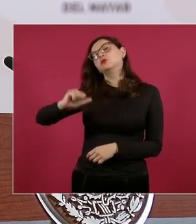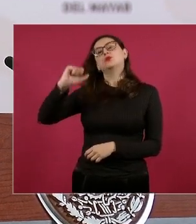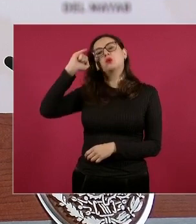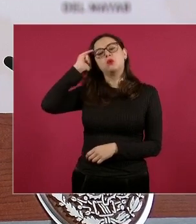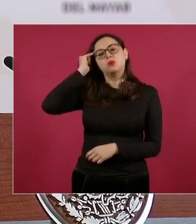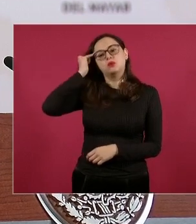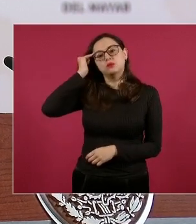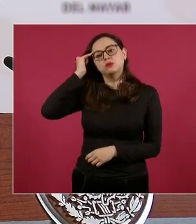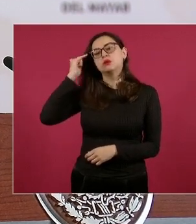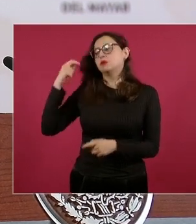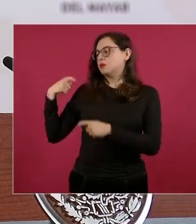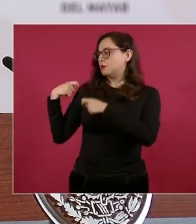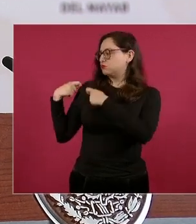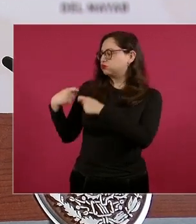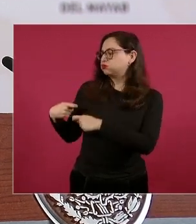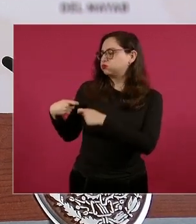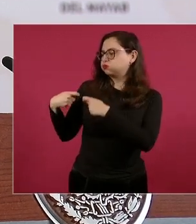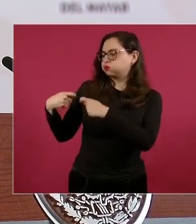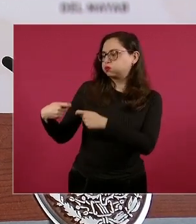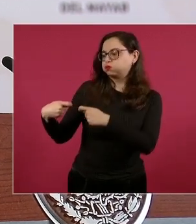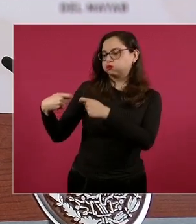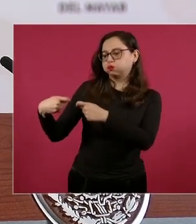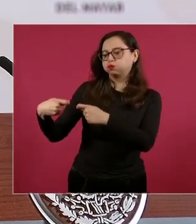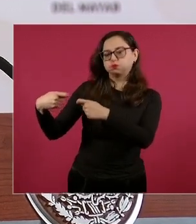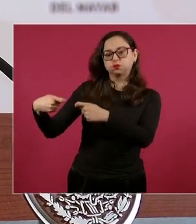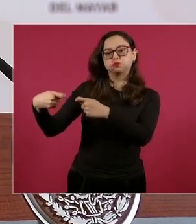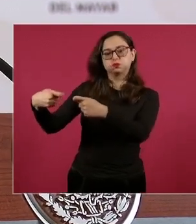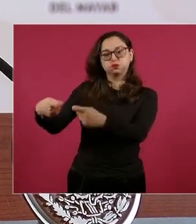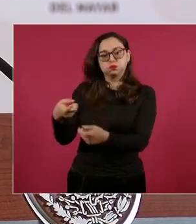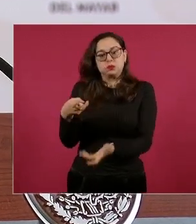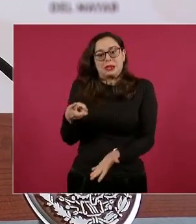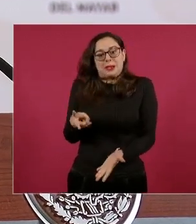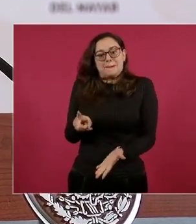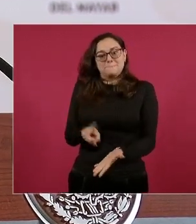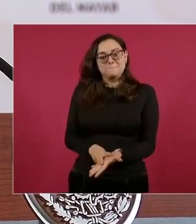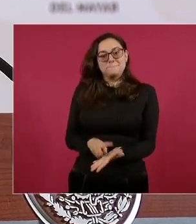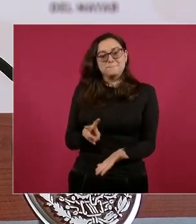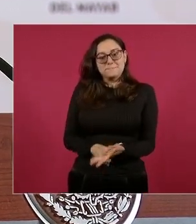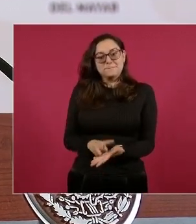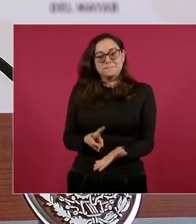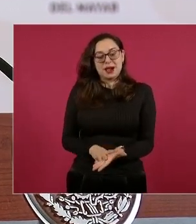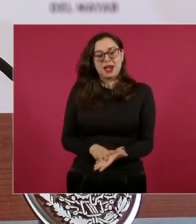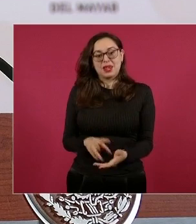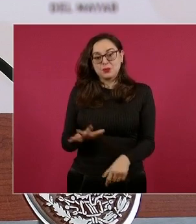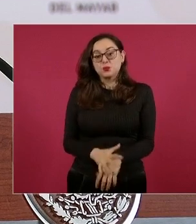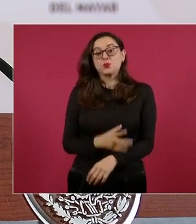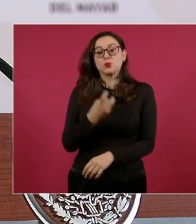estos valores vienen de tiempo atrás,